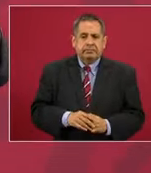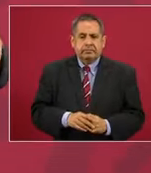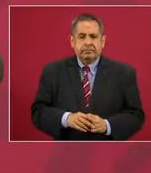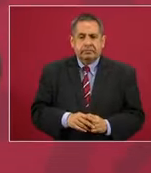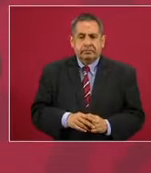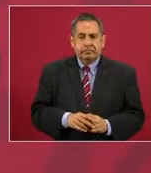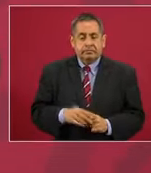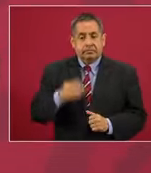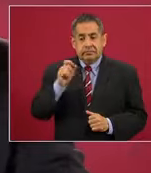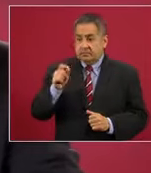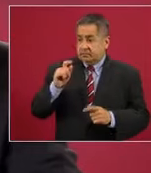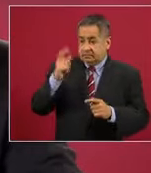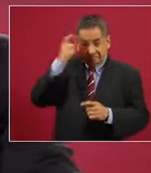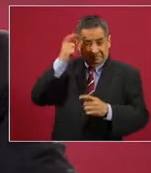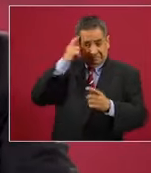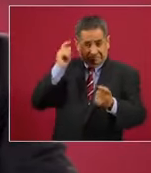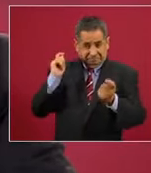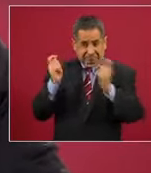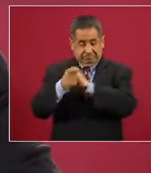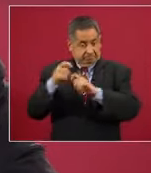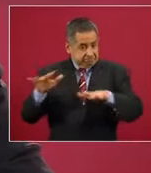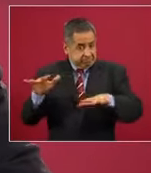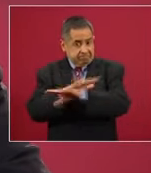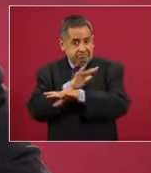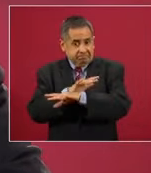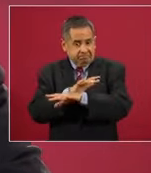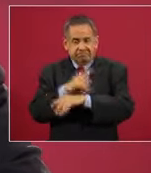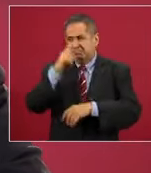Y cuando cambia la mentalidad del pueblo, cambia todo.